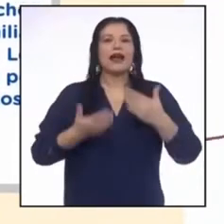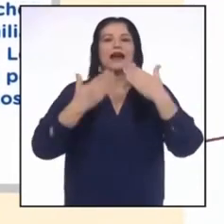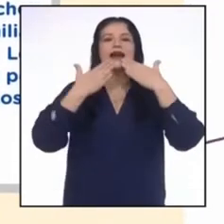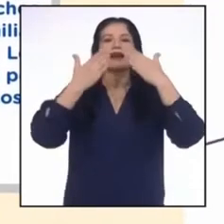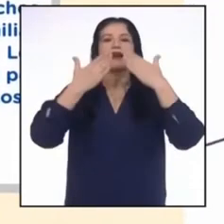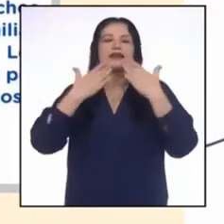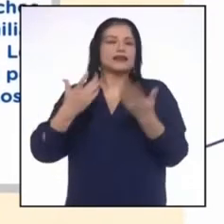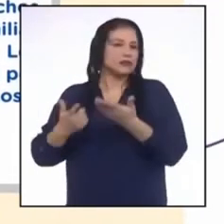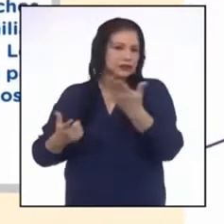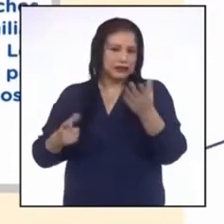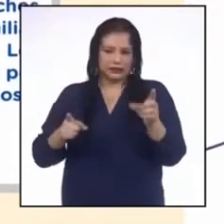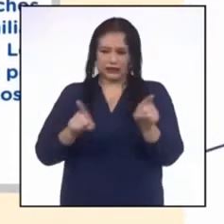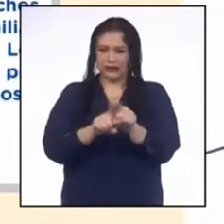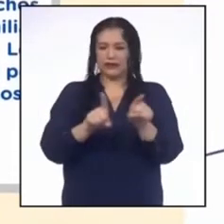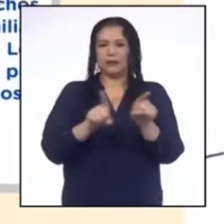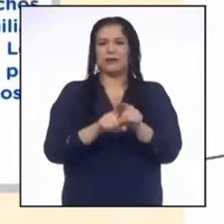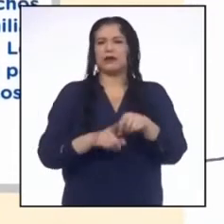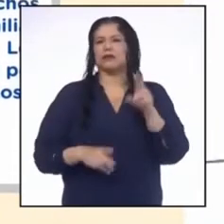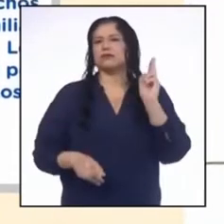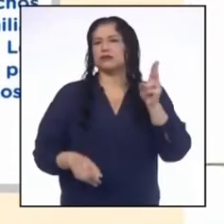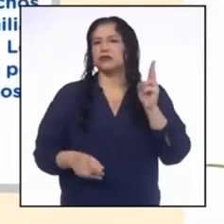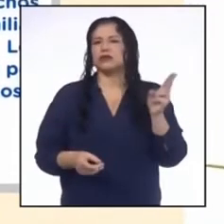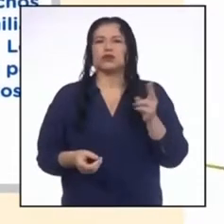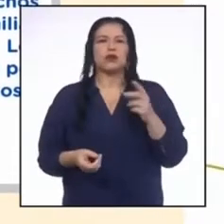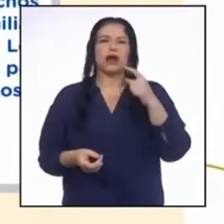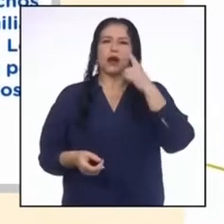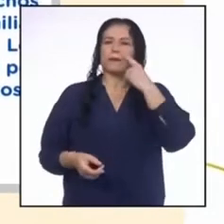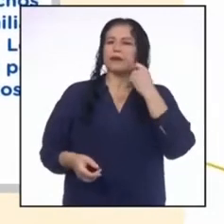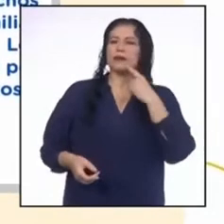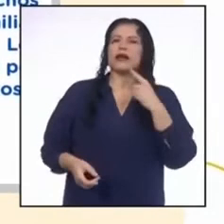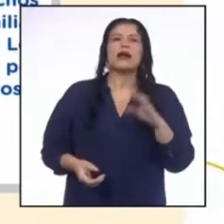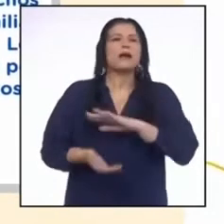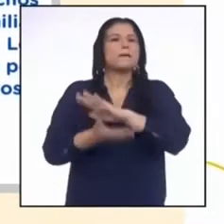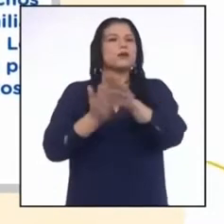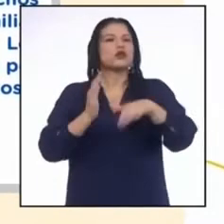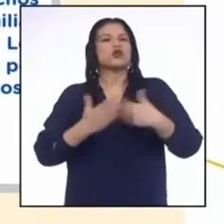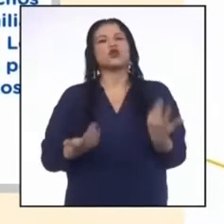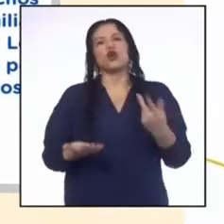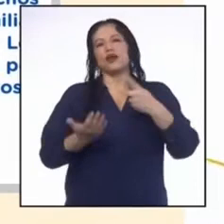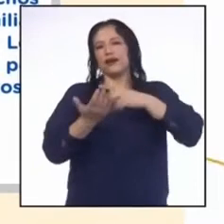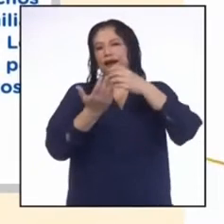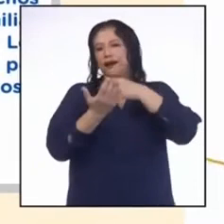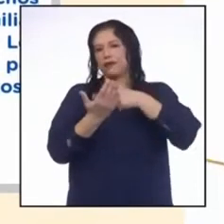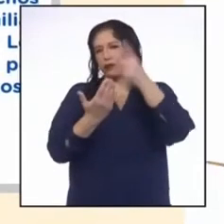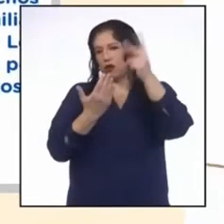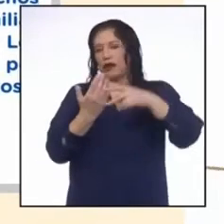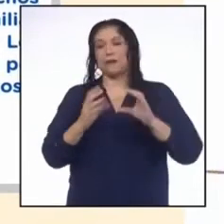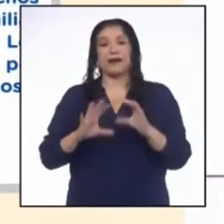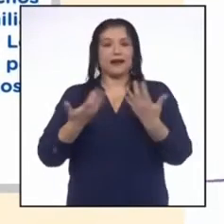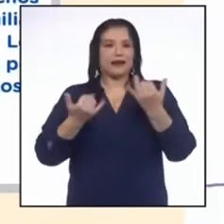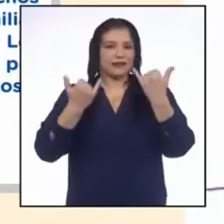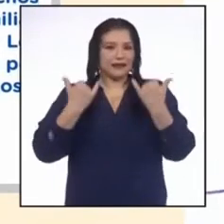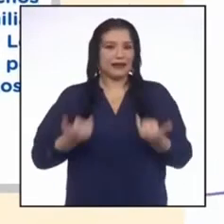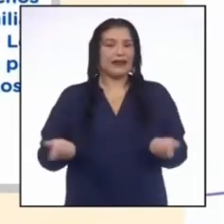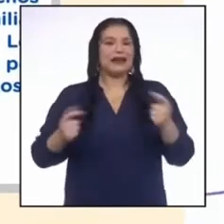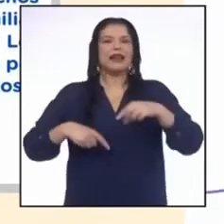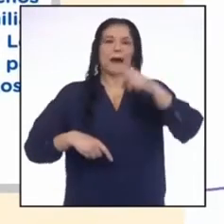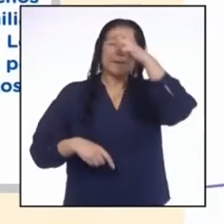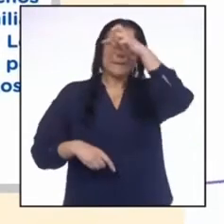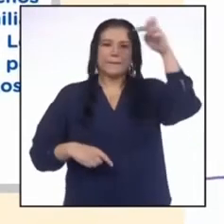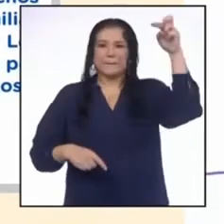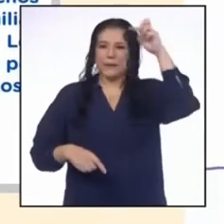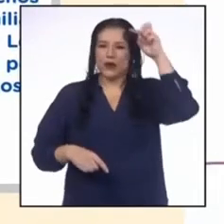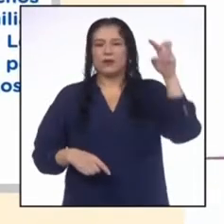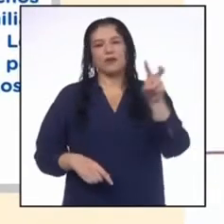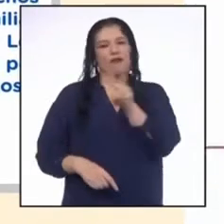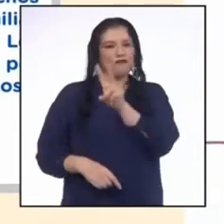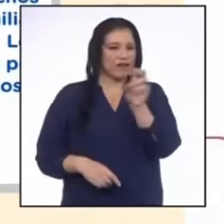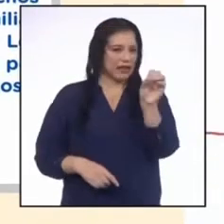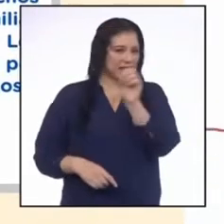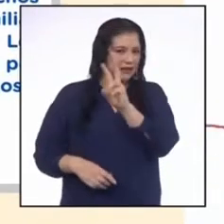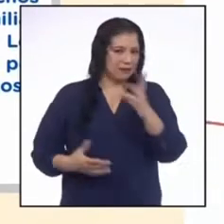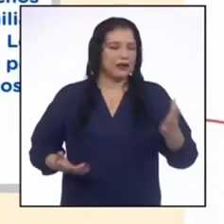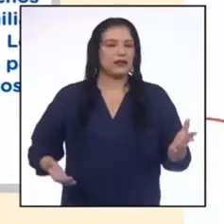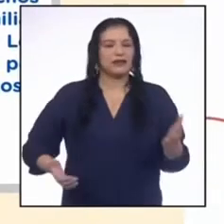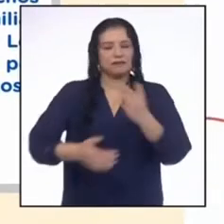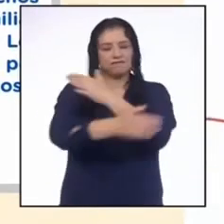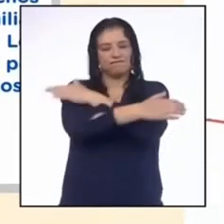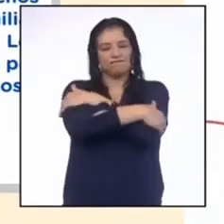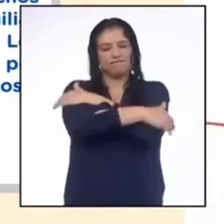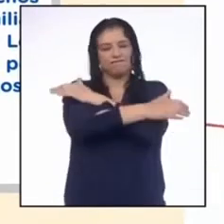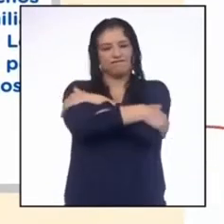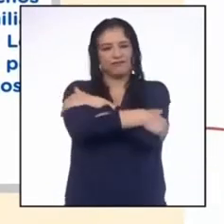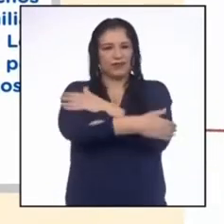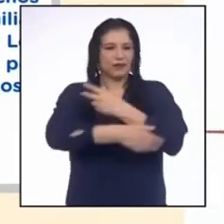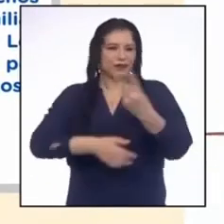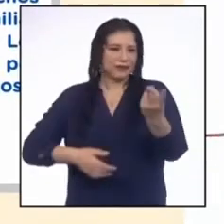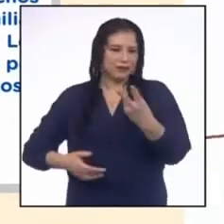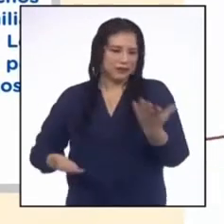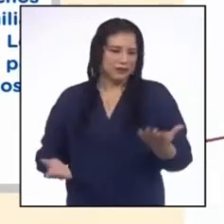a ustedes y también a los profesores y a las profesoras por los programas que hacen para nosotros. La promo 2020. Abrazos a la